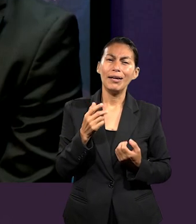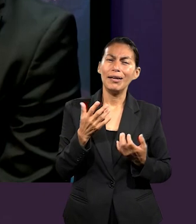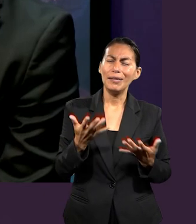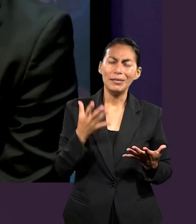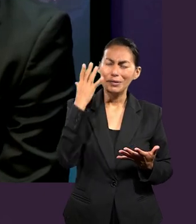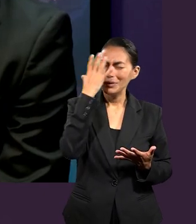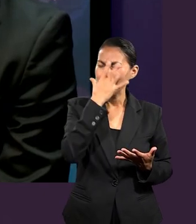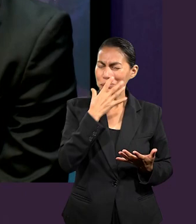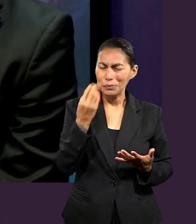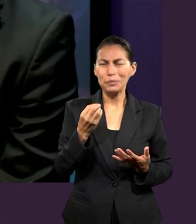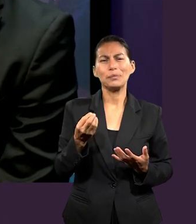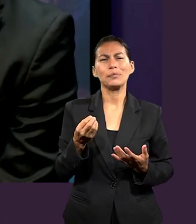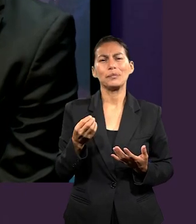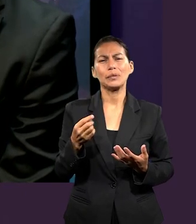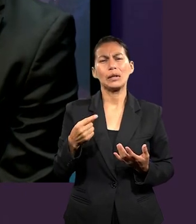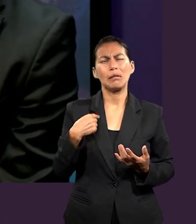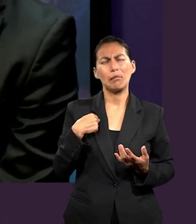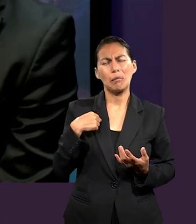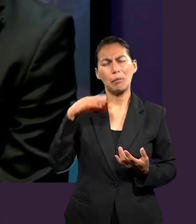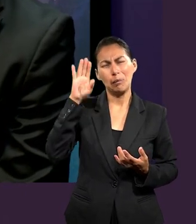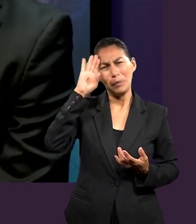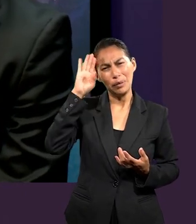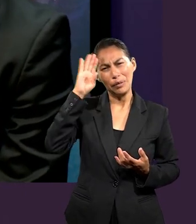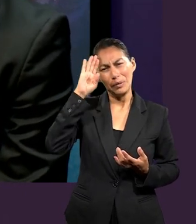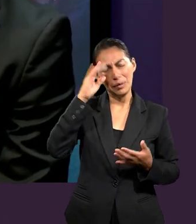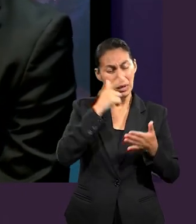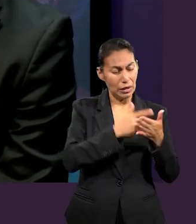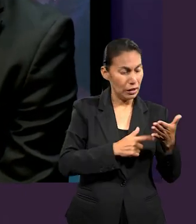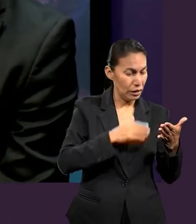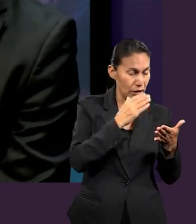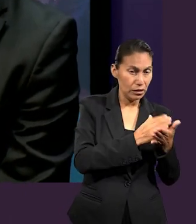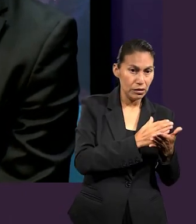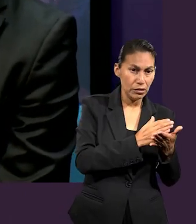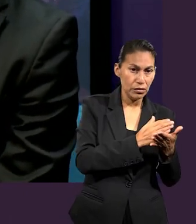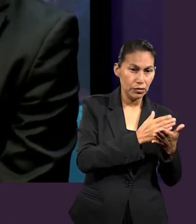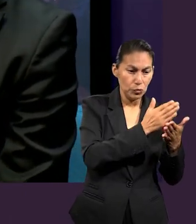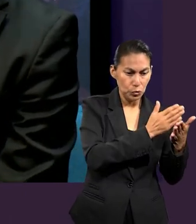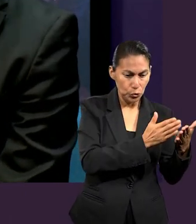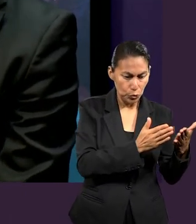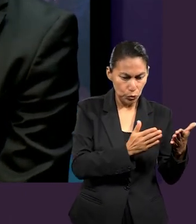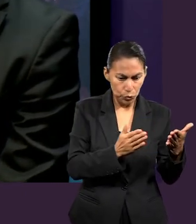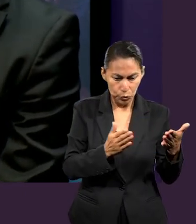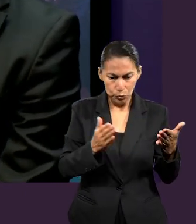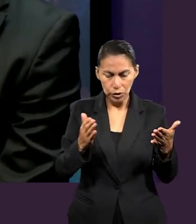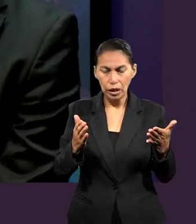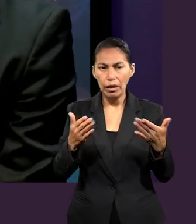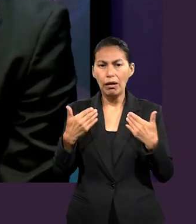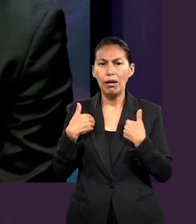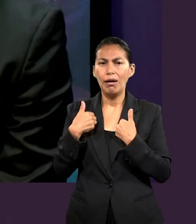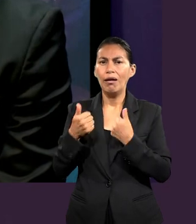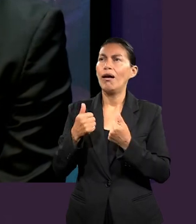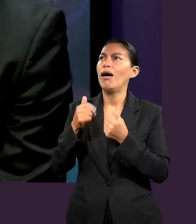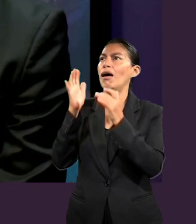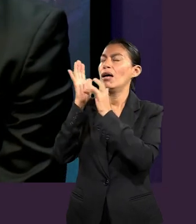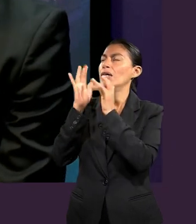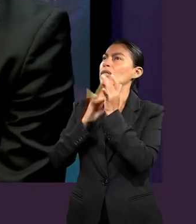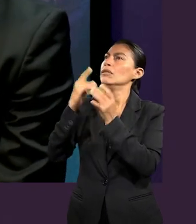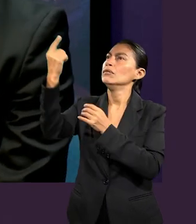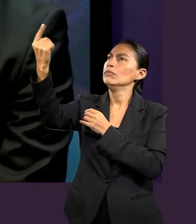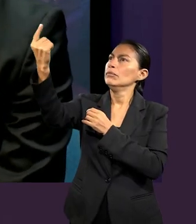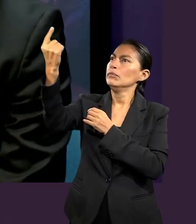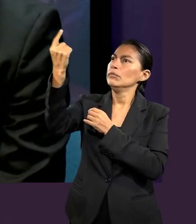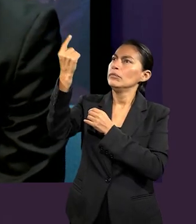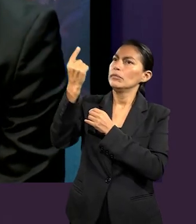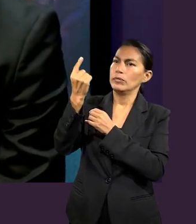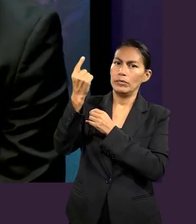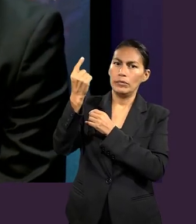es muy interesante. Me parece que en toda esta lección hemos visto cómo con la venida de Jesús y con su